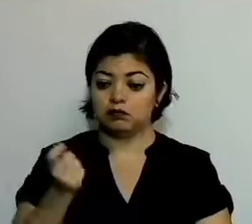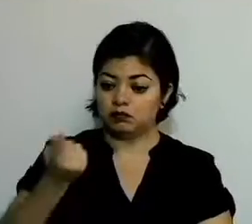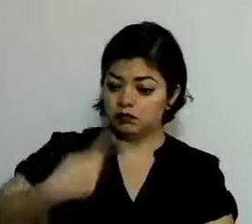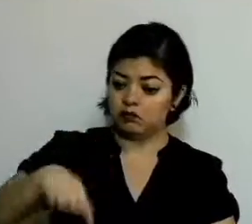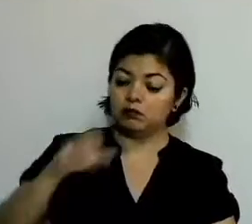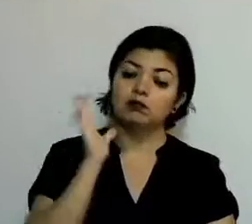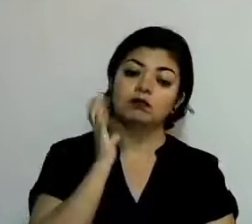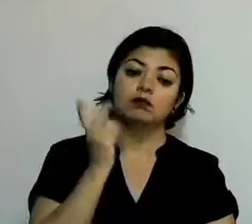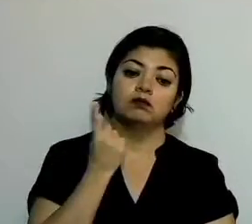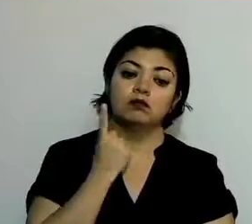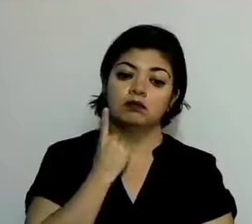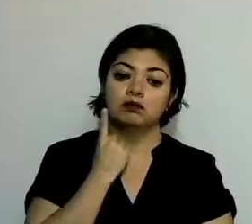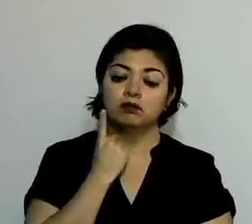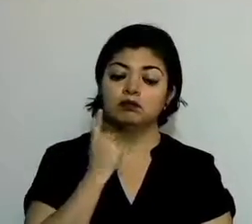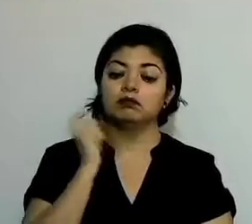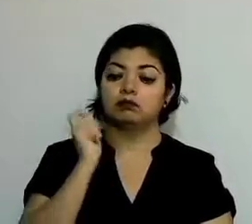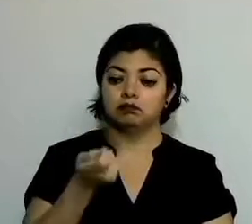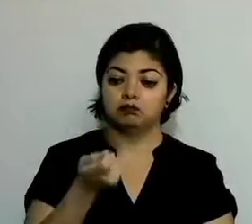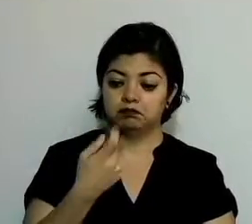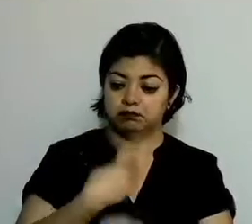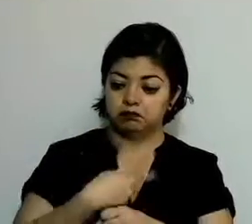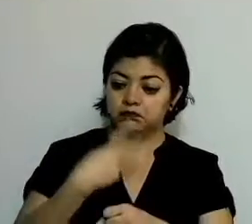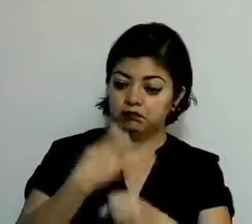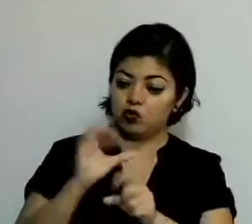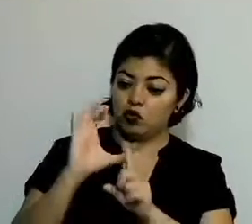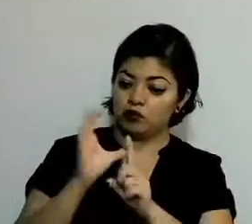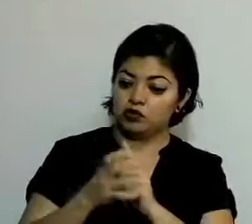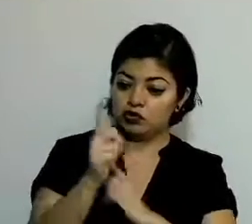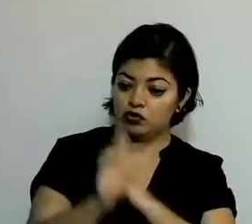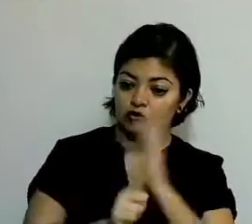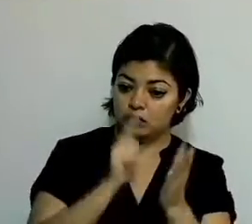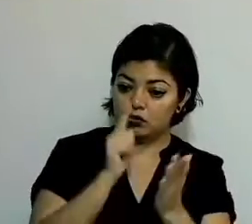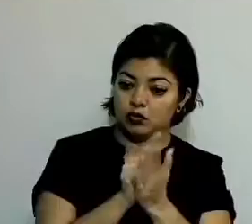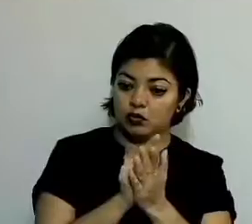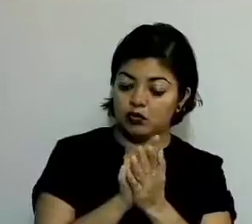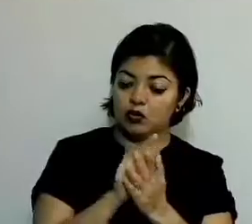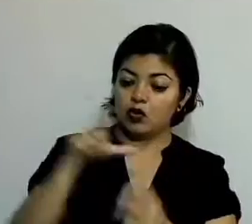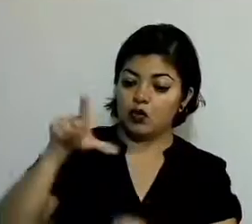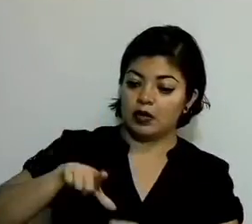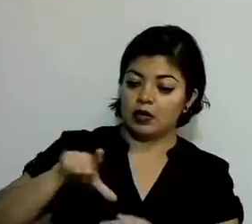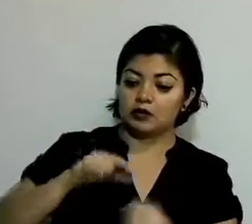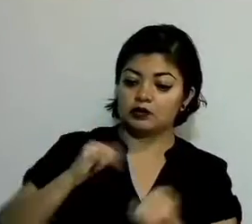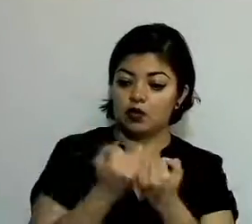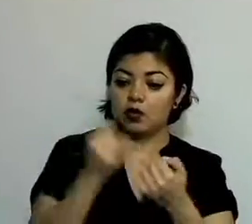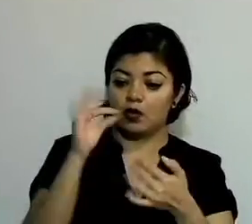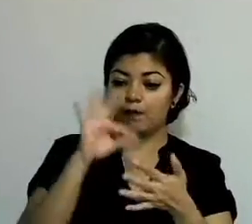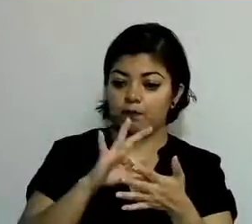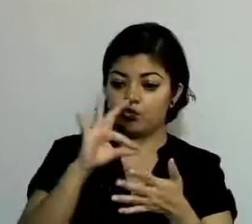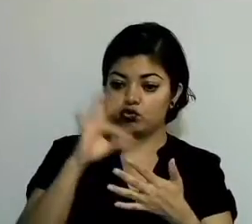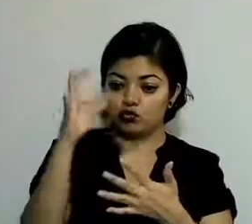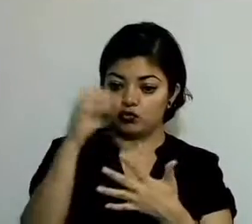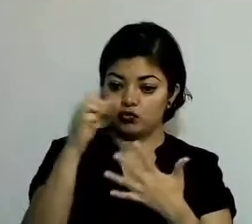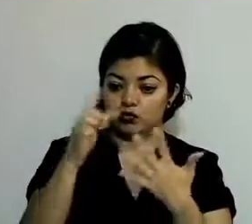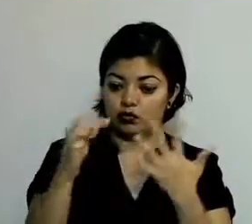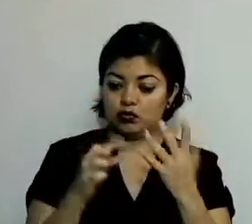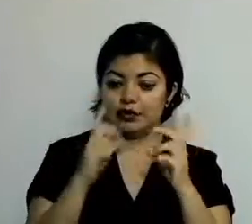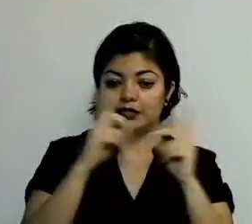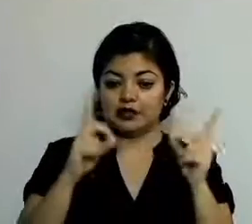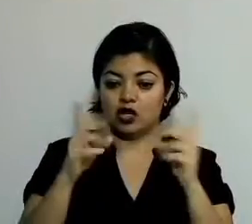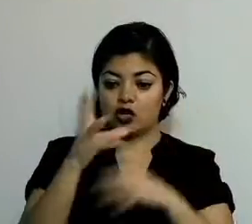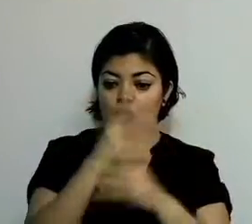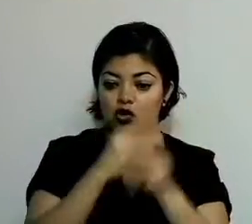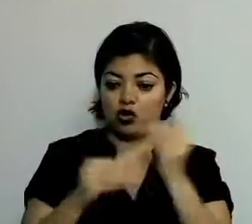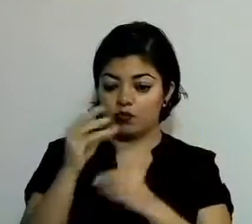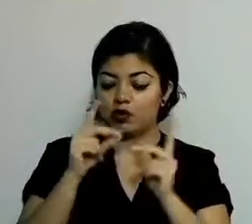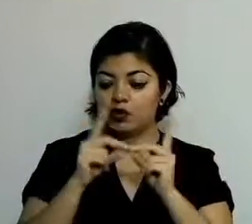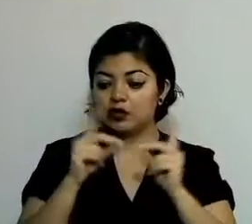remite a las comisiones legislativas de gobernación y puntos constitucionales y desarrollo económico, industrial, comercial